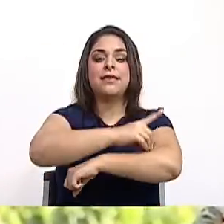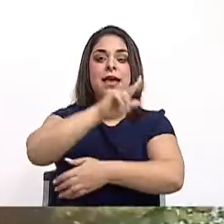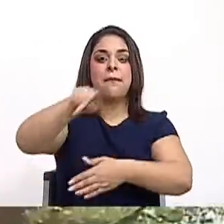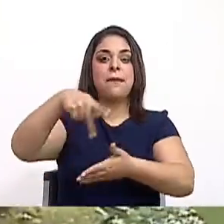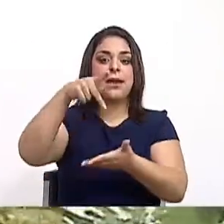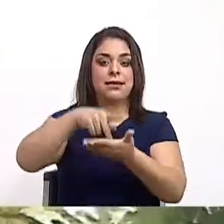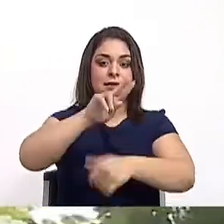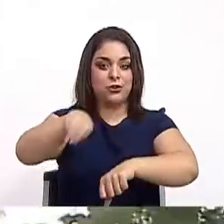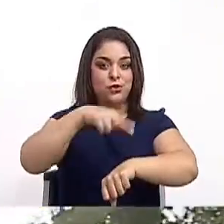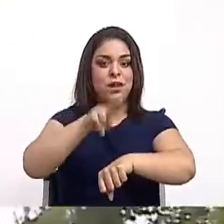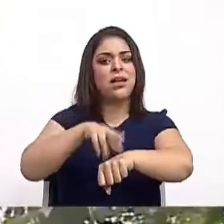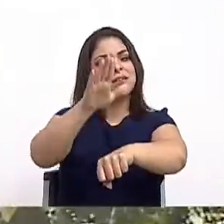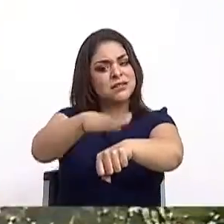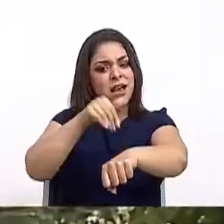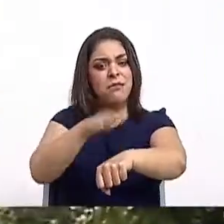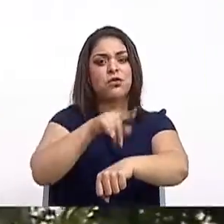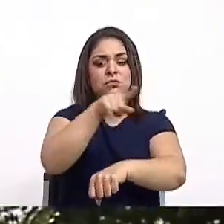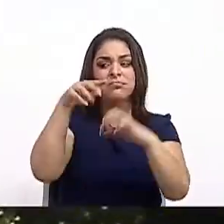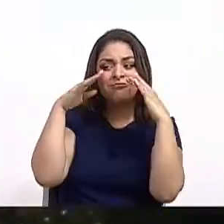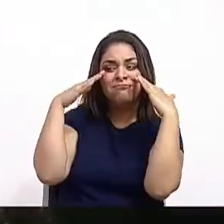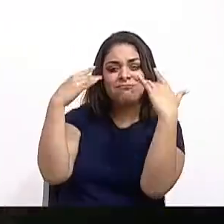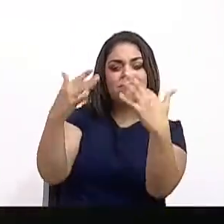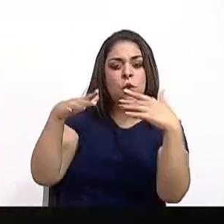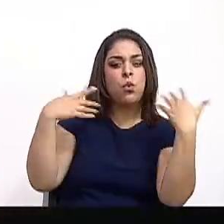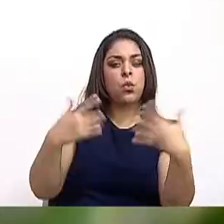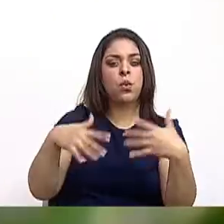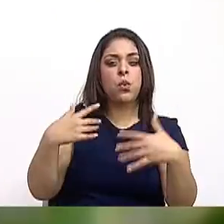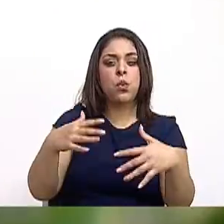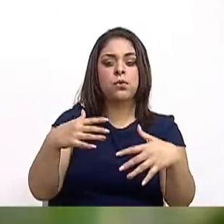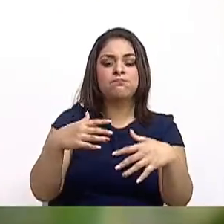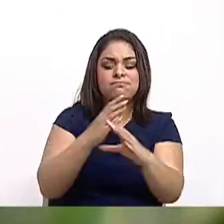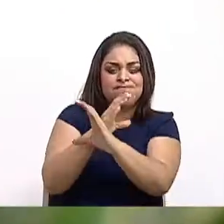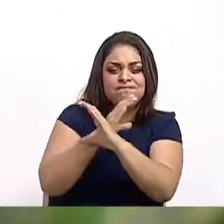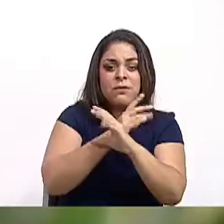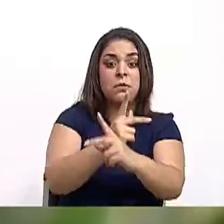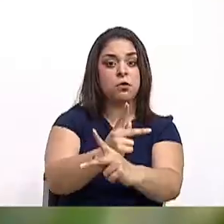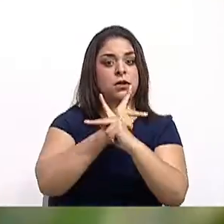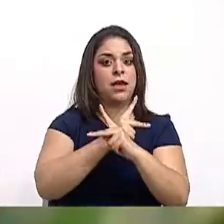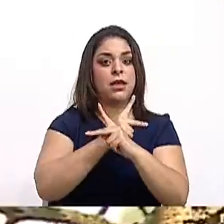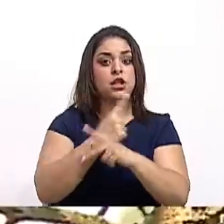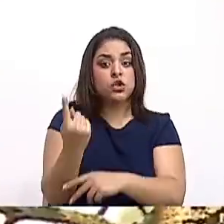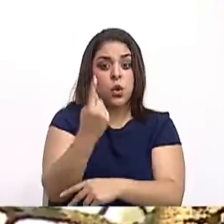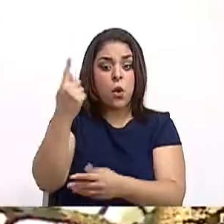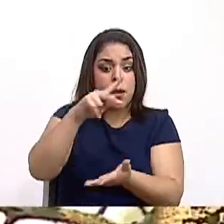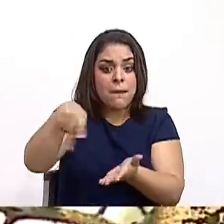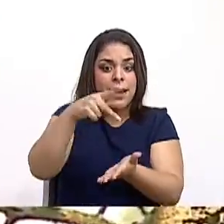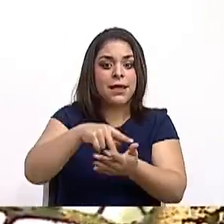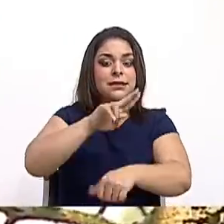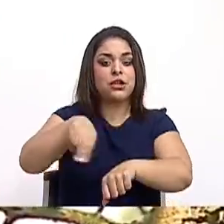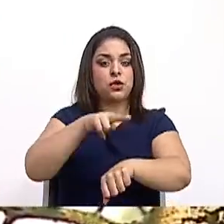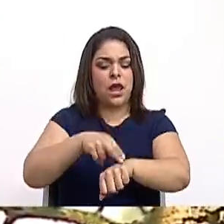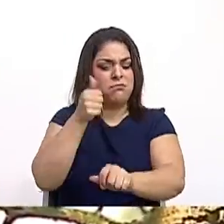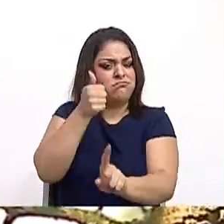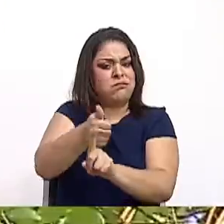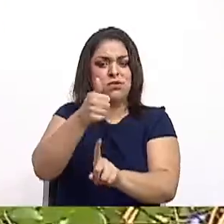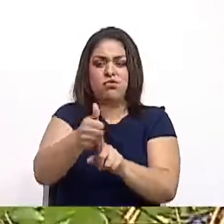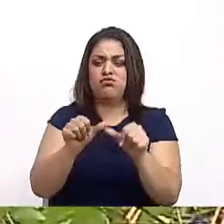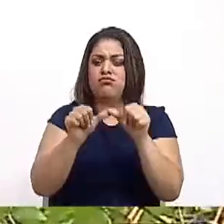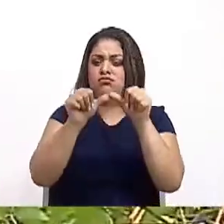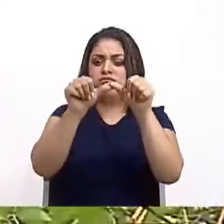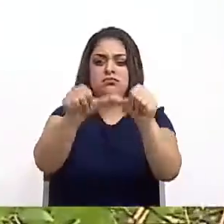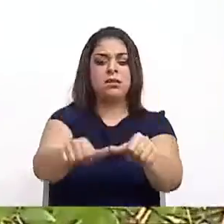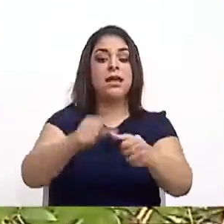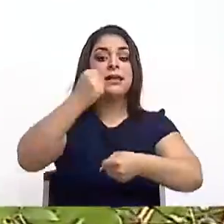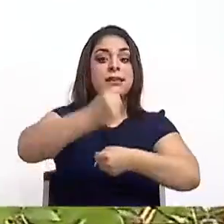llamado a admirar, conservar y proteger. Solo los parques nacionales son autosostenibles. El